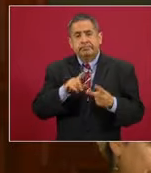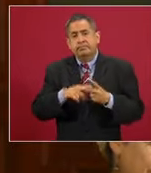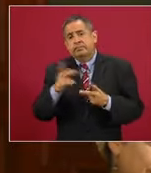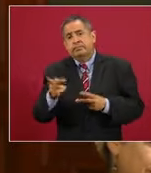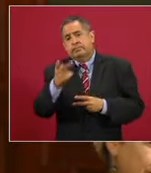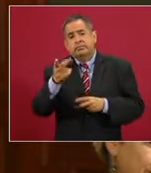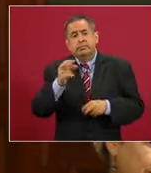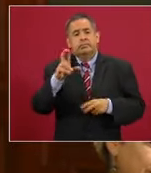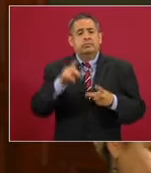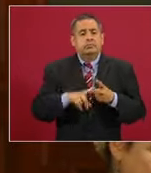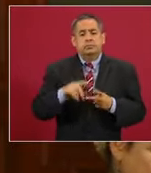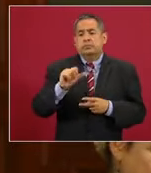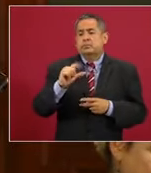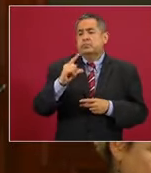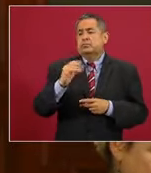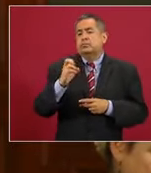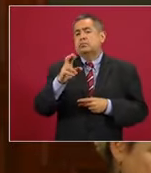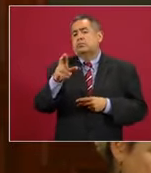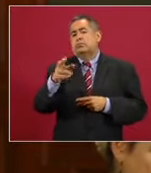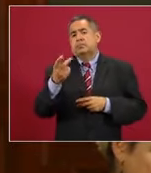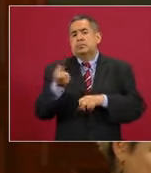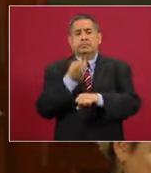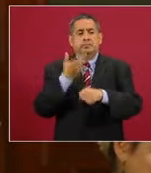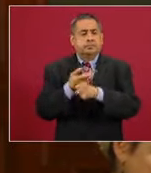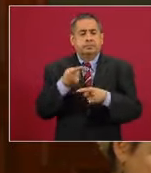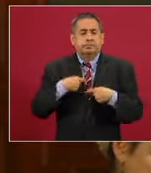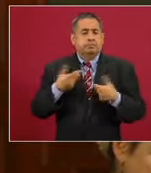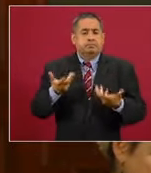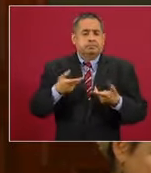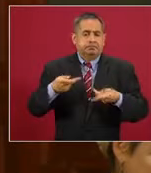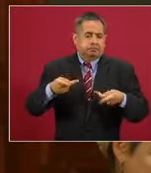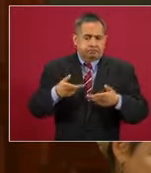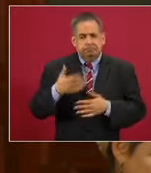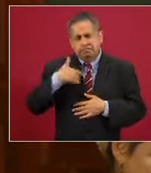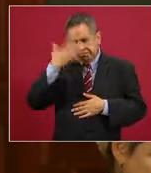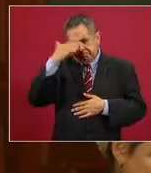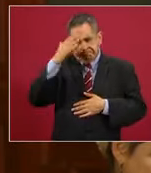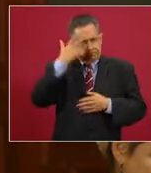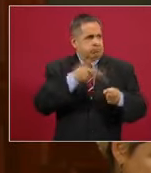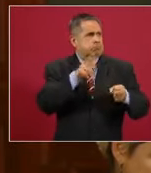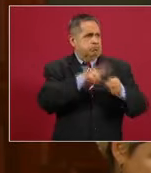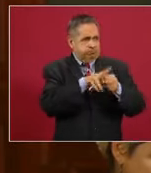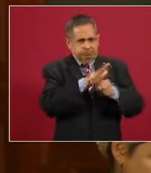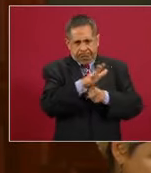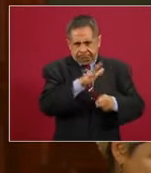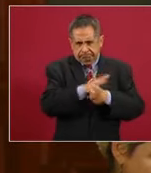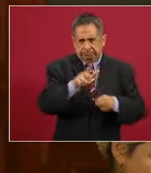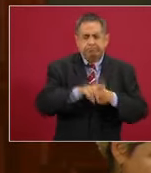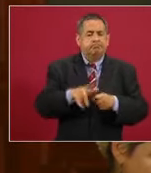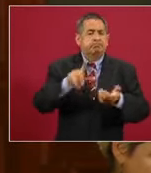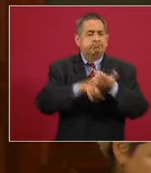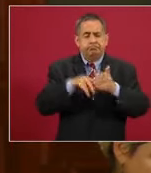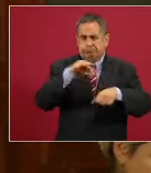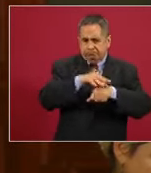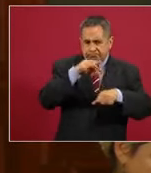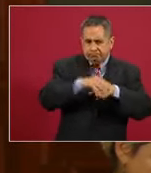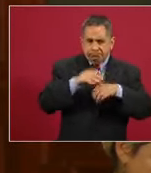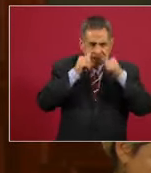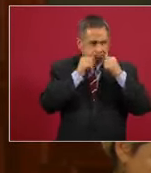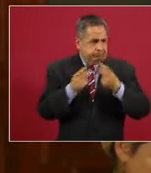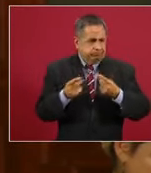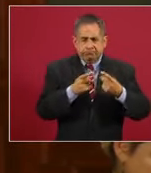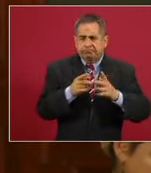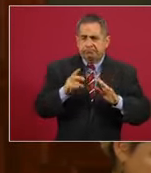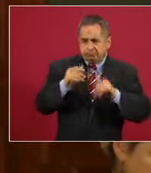la secretaría, ¿cómo se está preparando? Independientemente de que obviamente hay camas disponibles, hay médicos que están a la